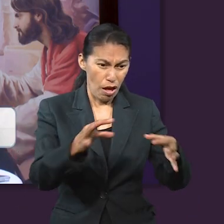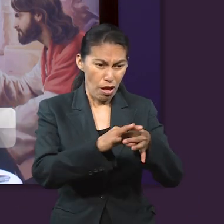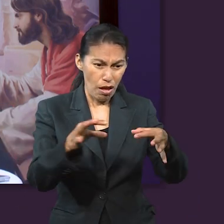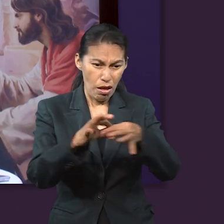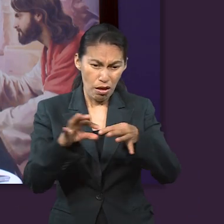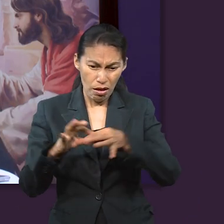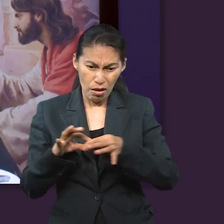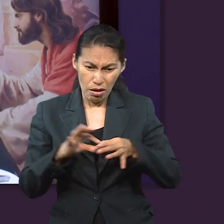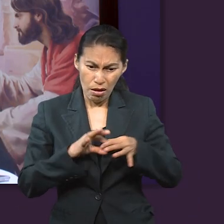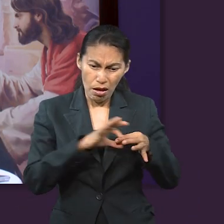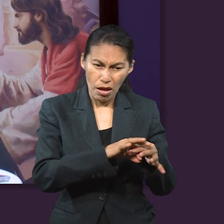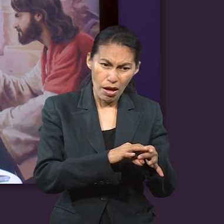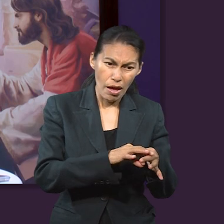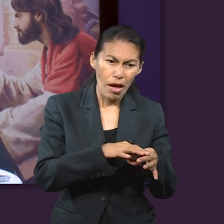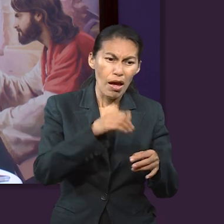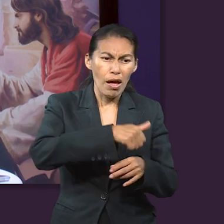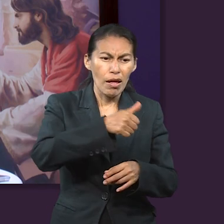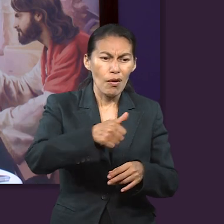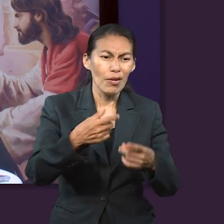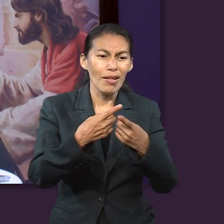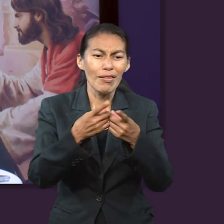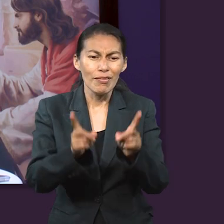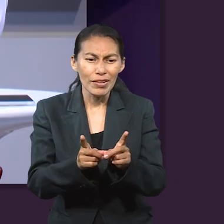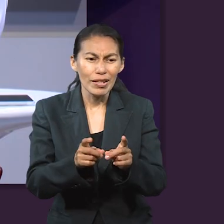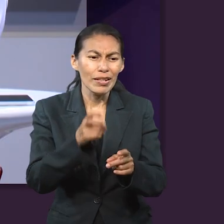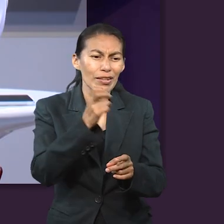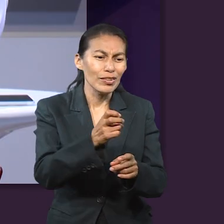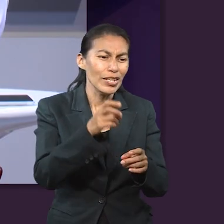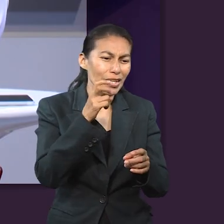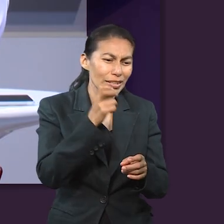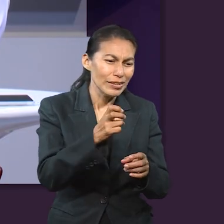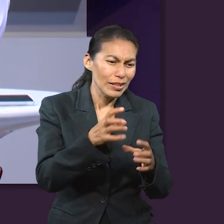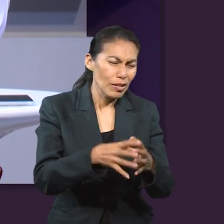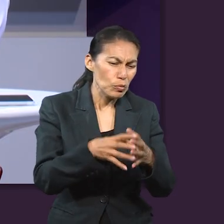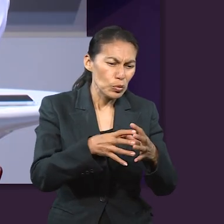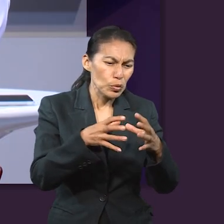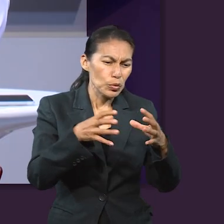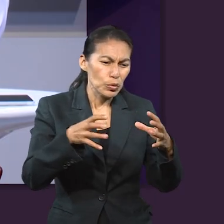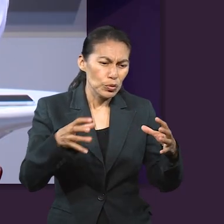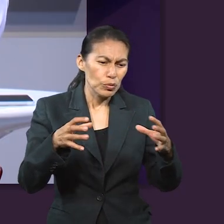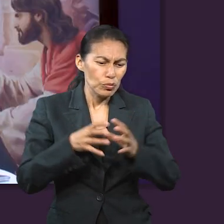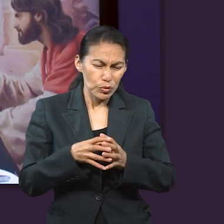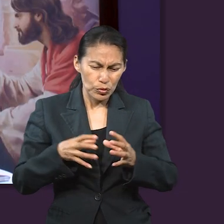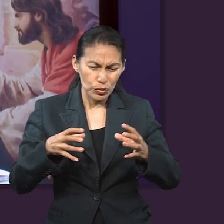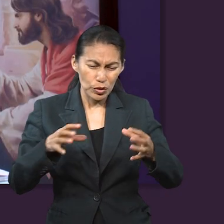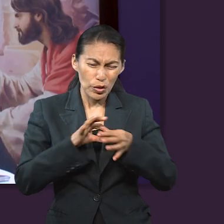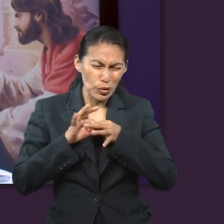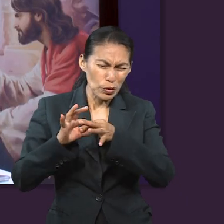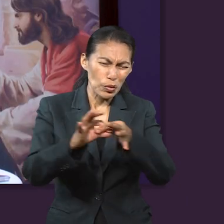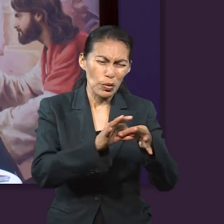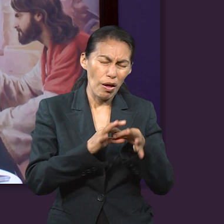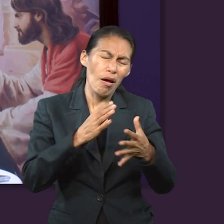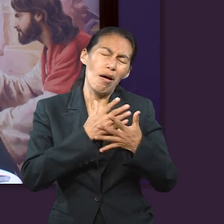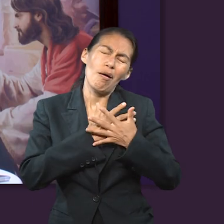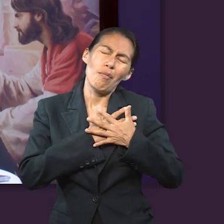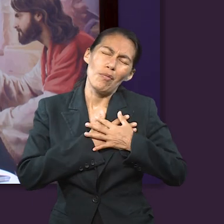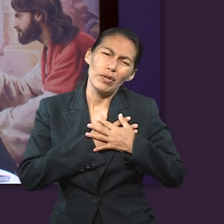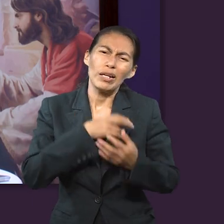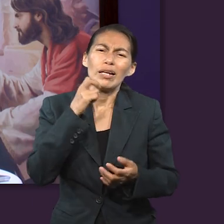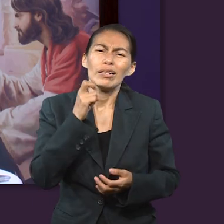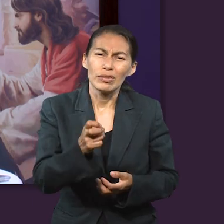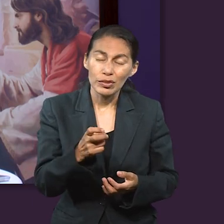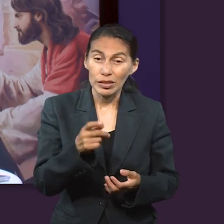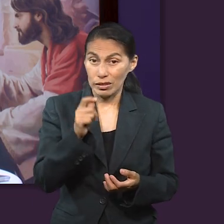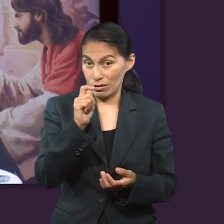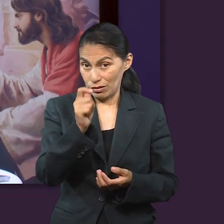según la actividad propia de cada miembro, recibe su crecimiento para ir edificándose en amor. Entonces lo que